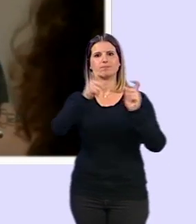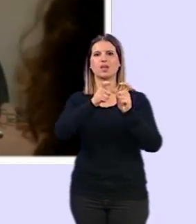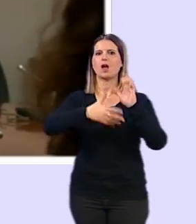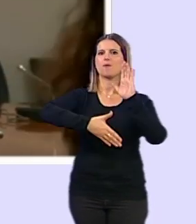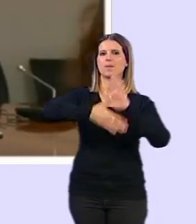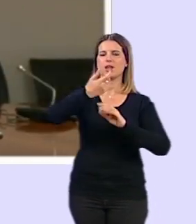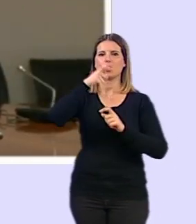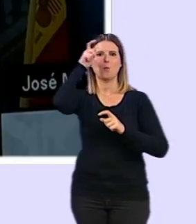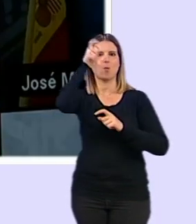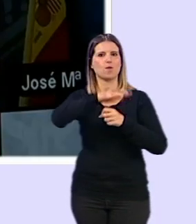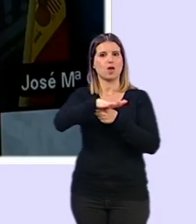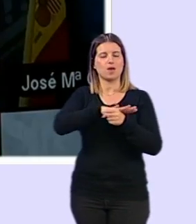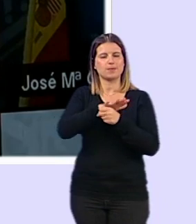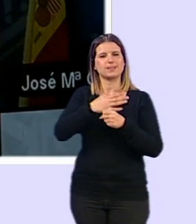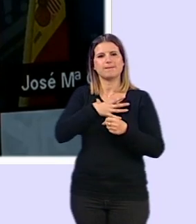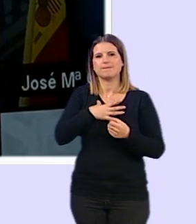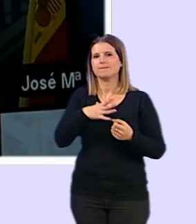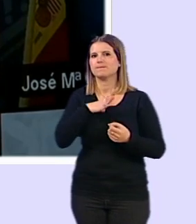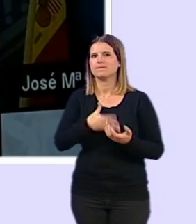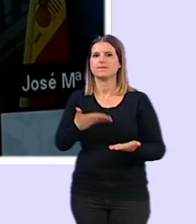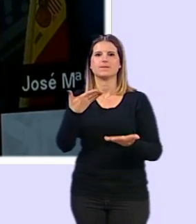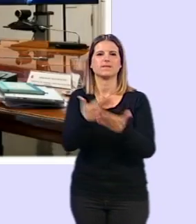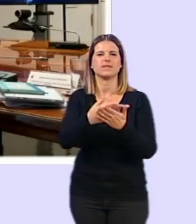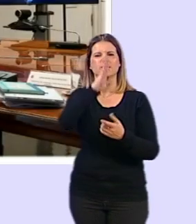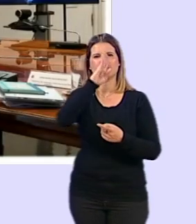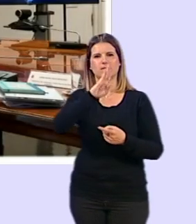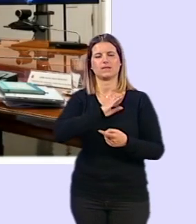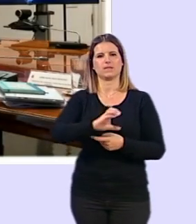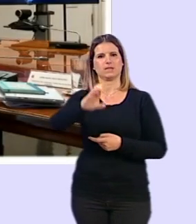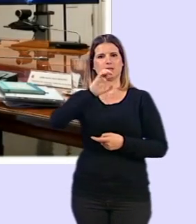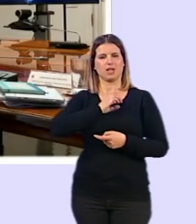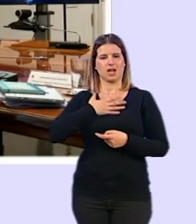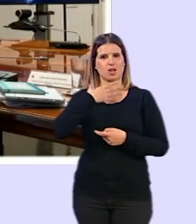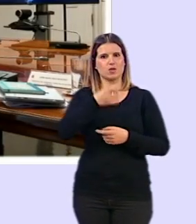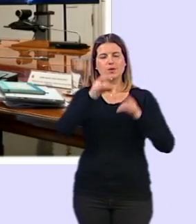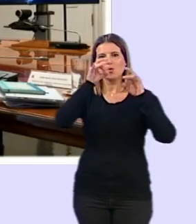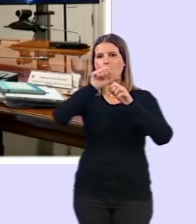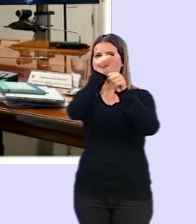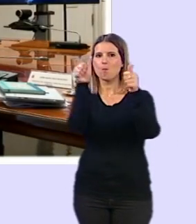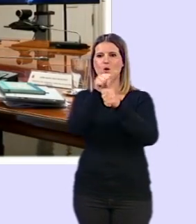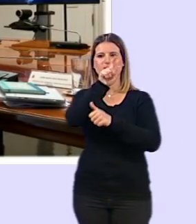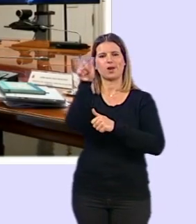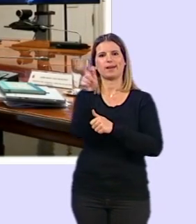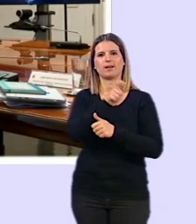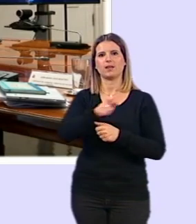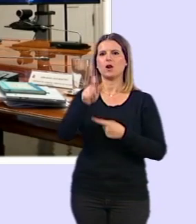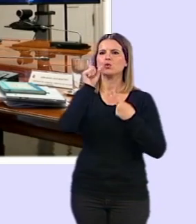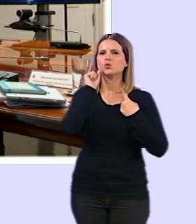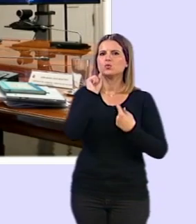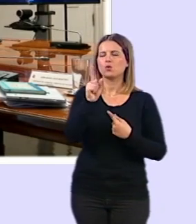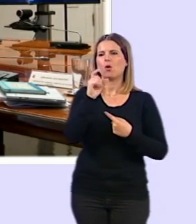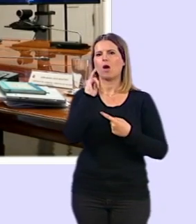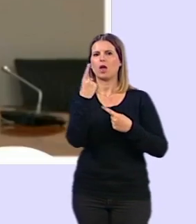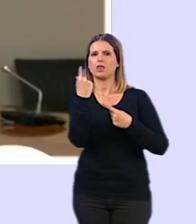Municipios y Provincias, que inyecte ayuda directa al ayuntamiento, siguiendo el modelo italiano, y no solo que autorice a los que tienen